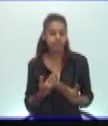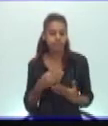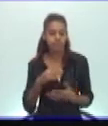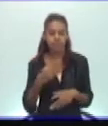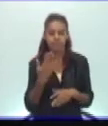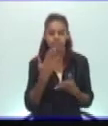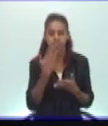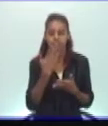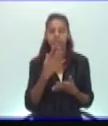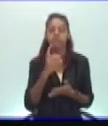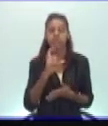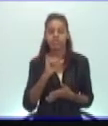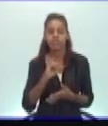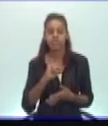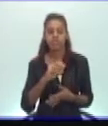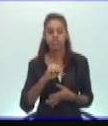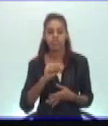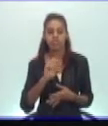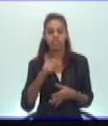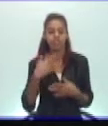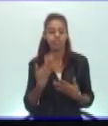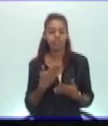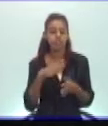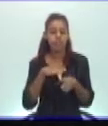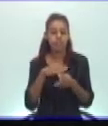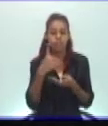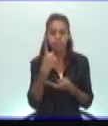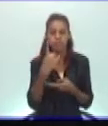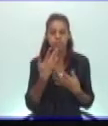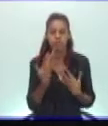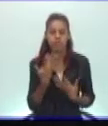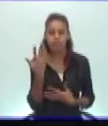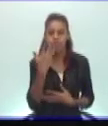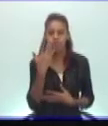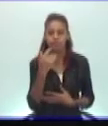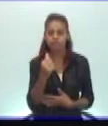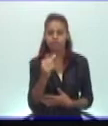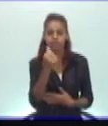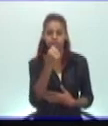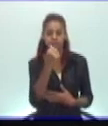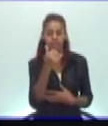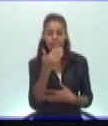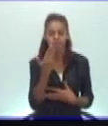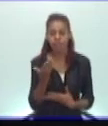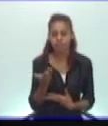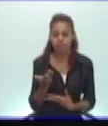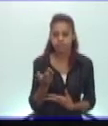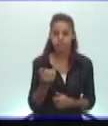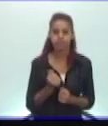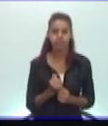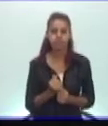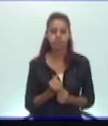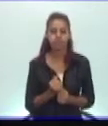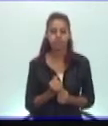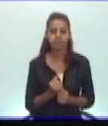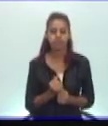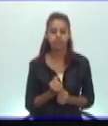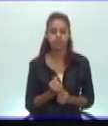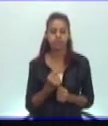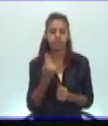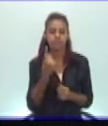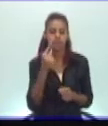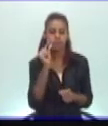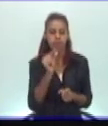nos va a traer hoy un primer material que se titula ¿Quién consume a quién? Este material va enfocado a esas